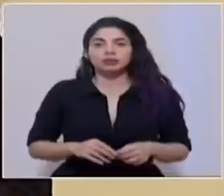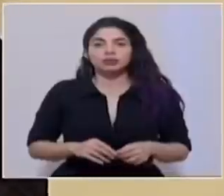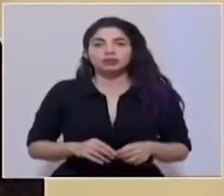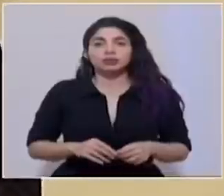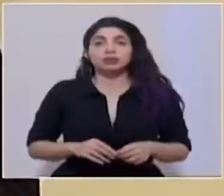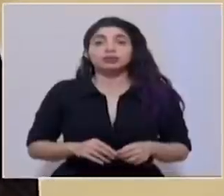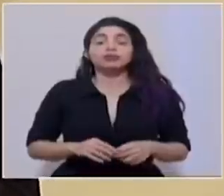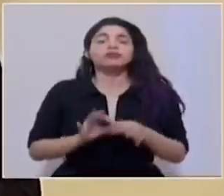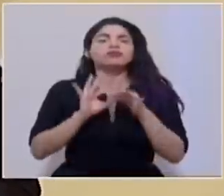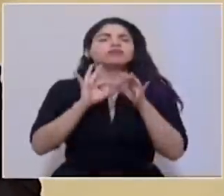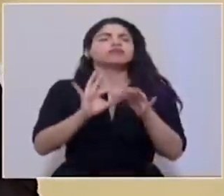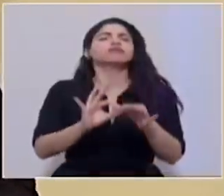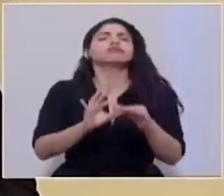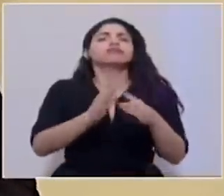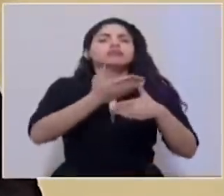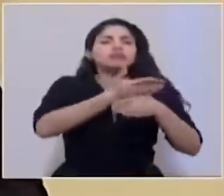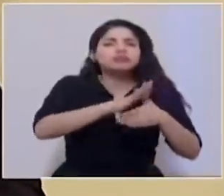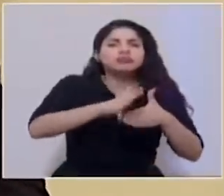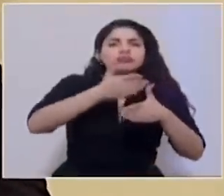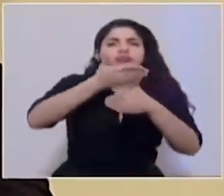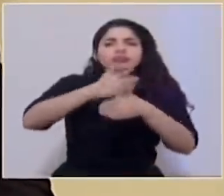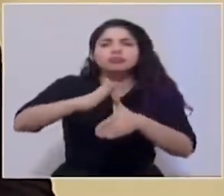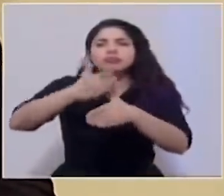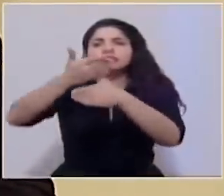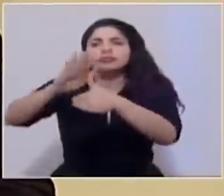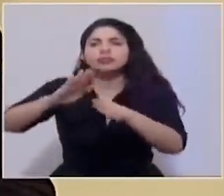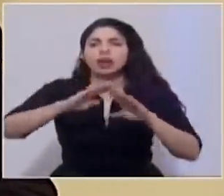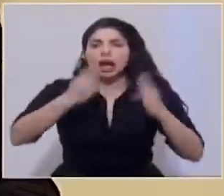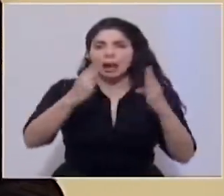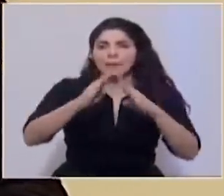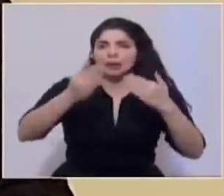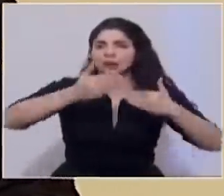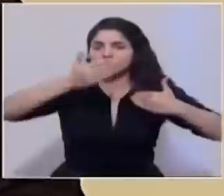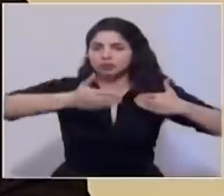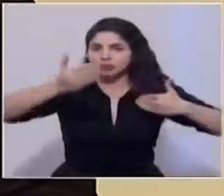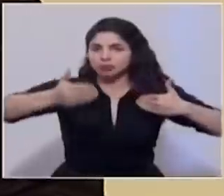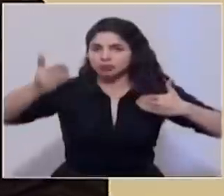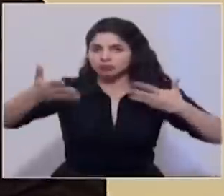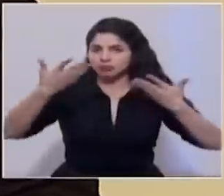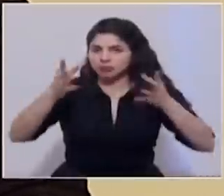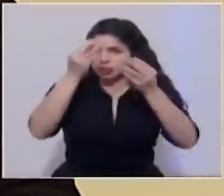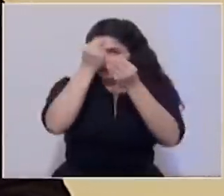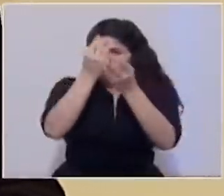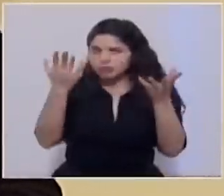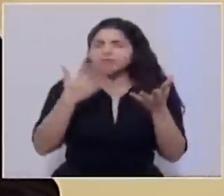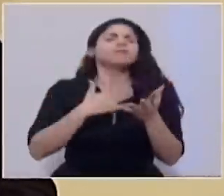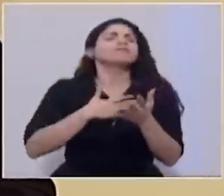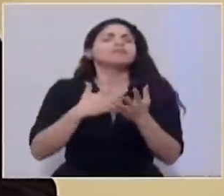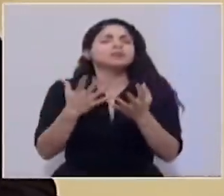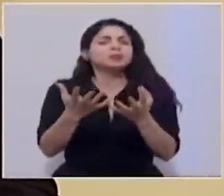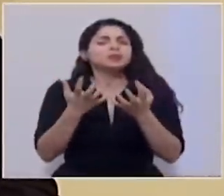En relación con las fases de apertura que se han anunciado, yo quisiera